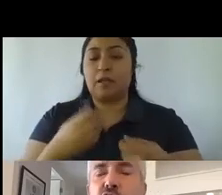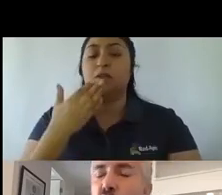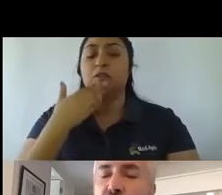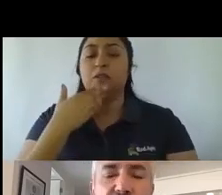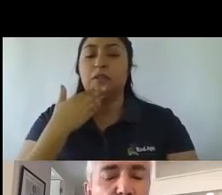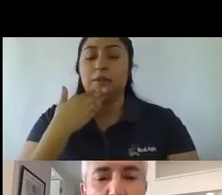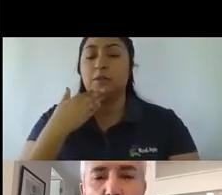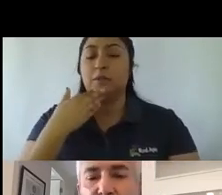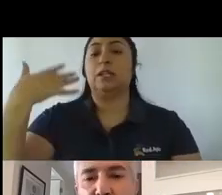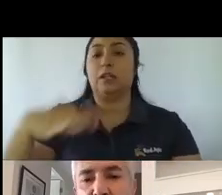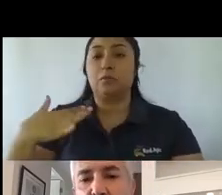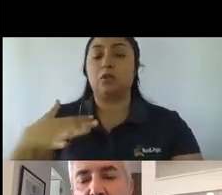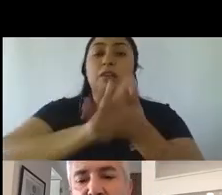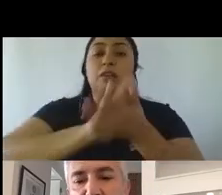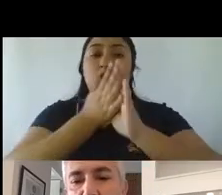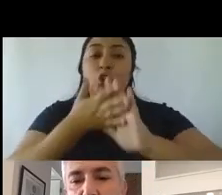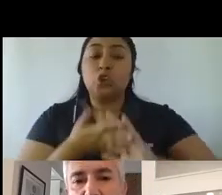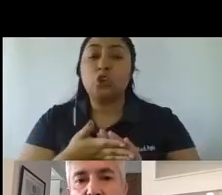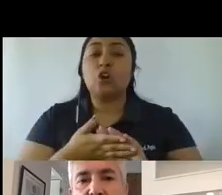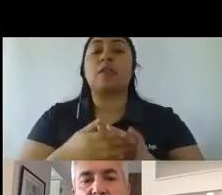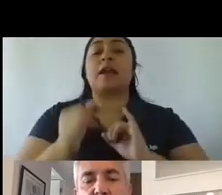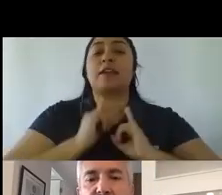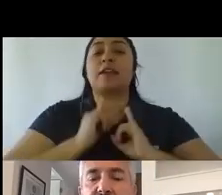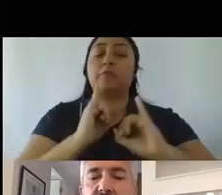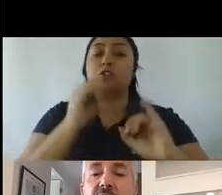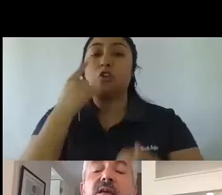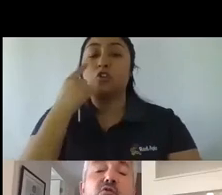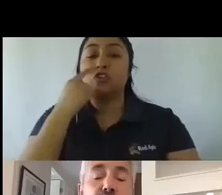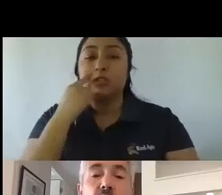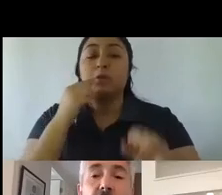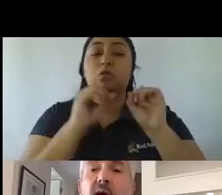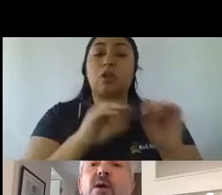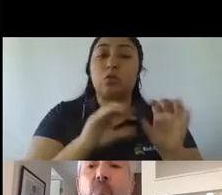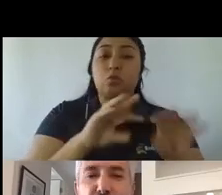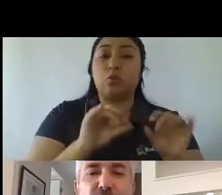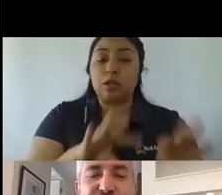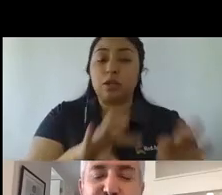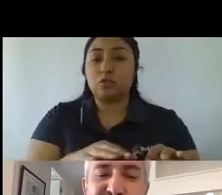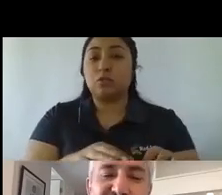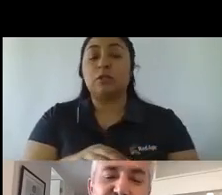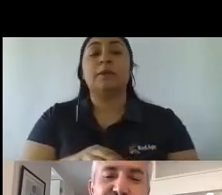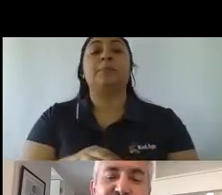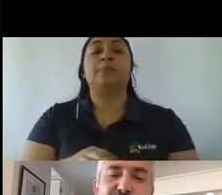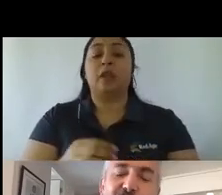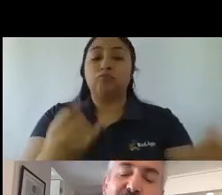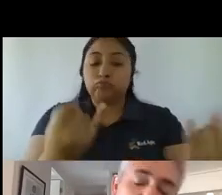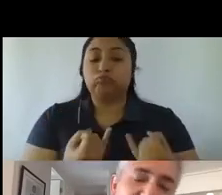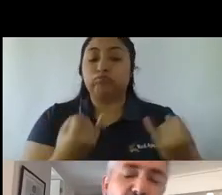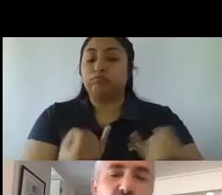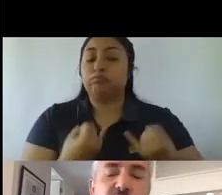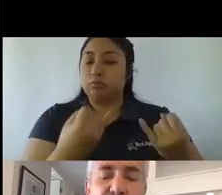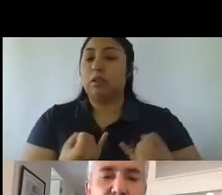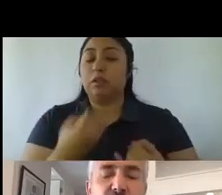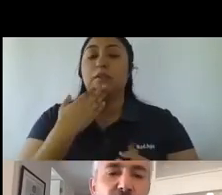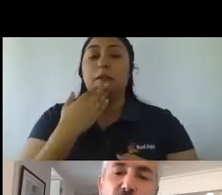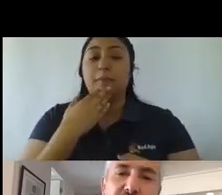todo ese flujo de información, conocimiento y educación que nos llega desde ahí, que nosotros acá ponemos en común con la industria, por